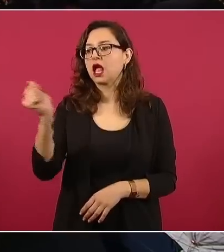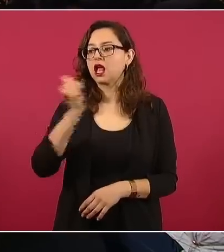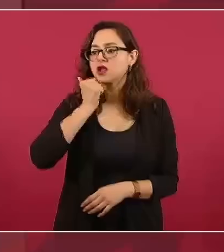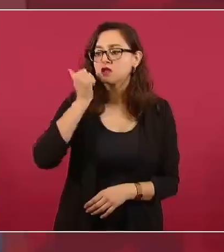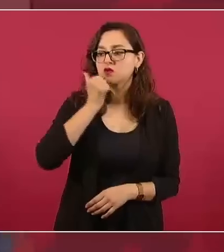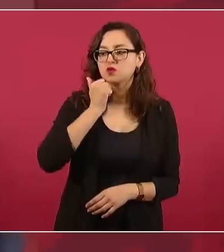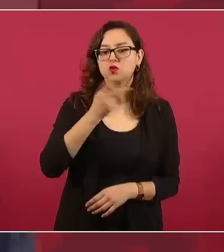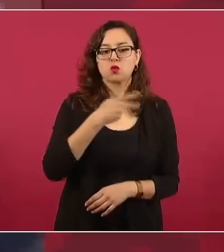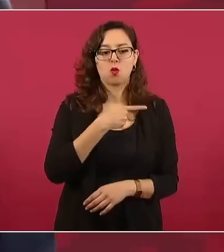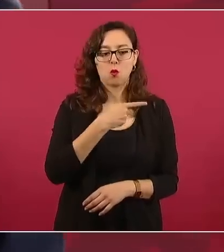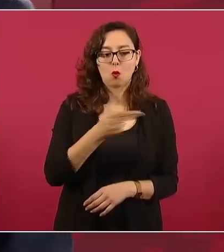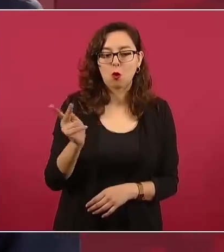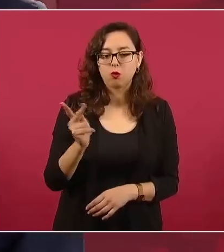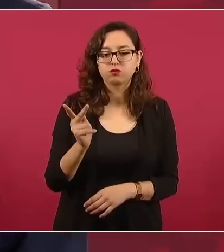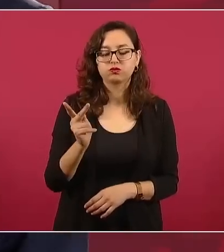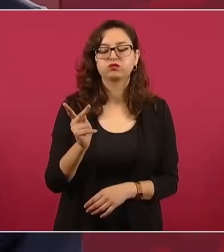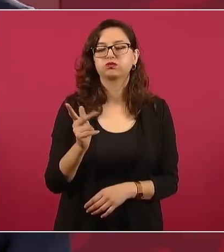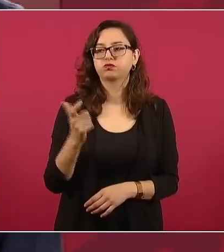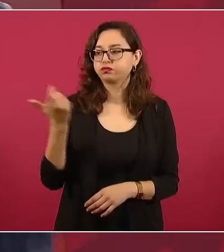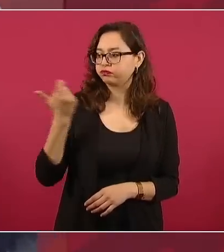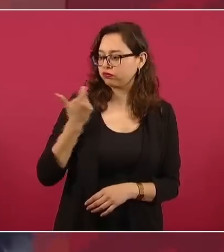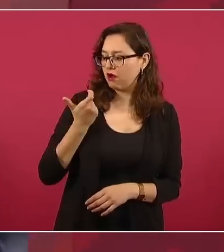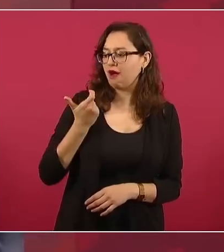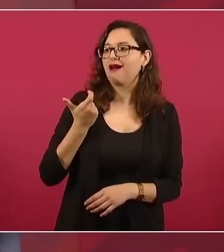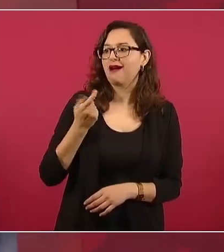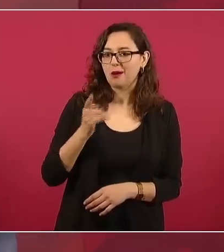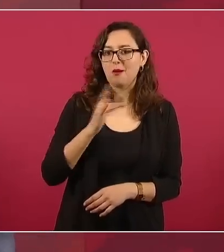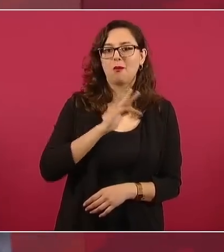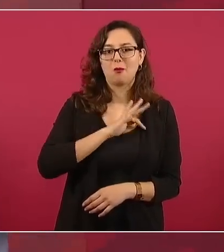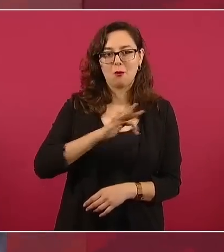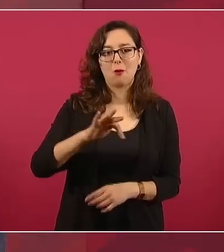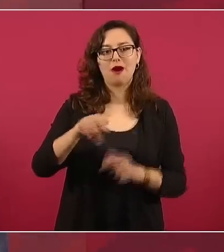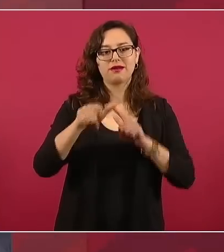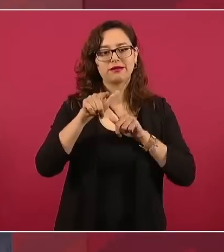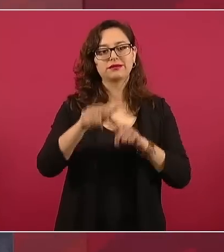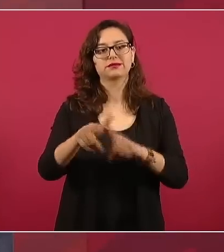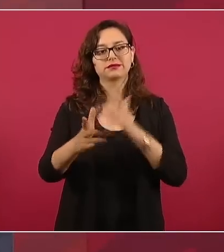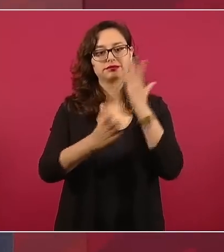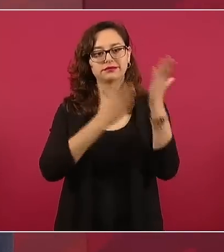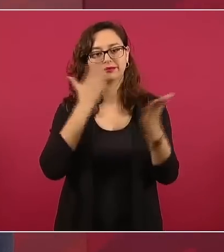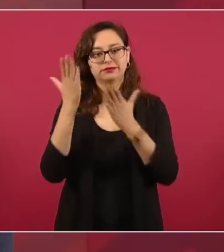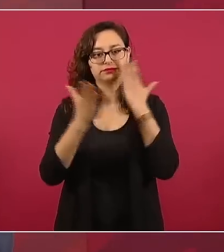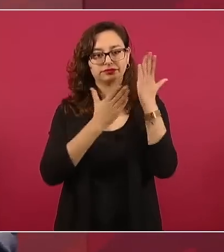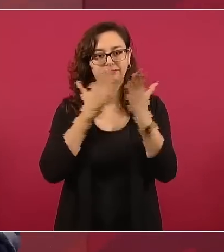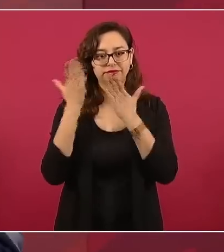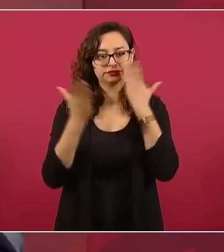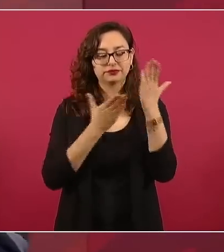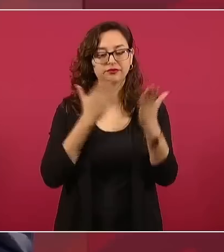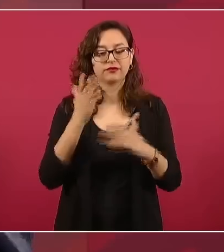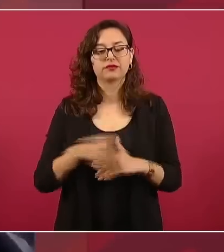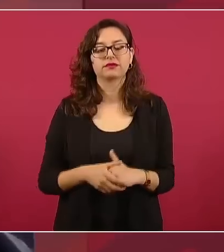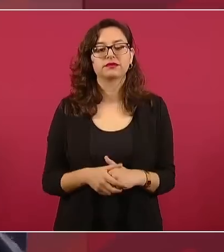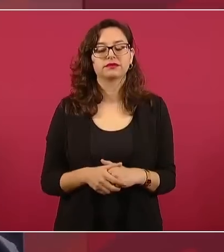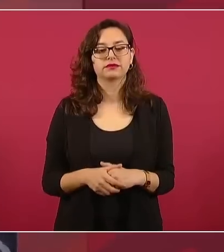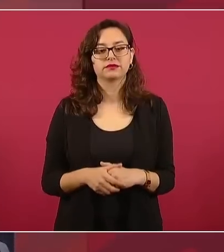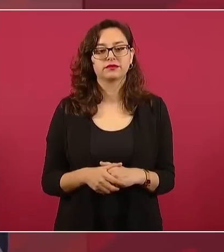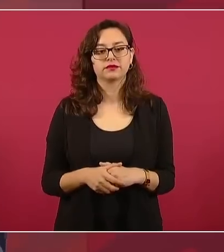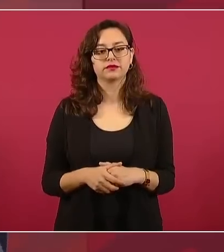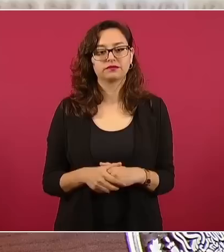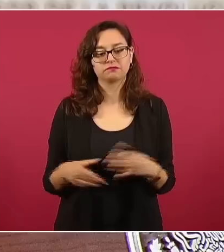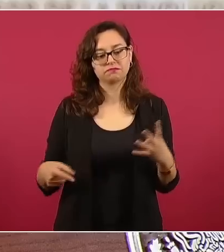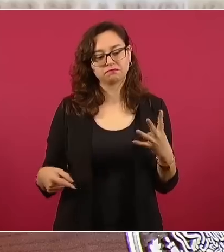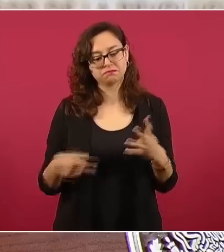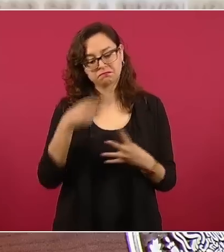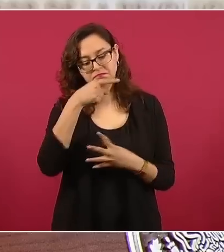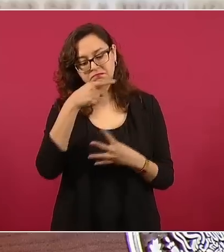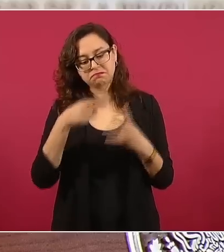de escasos recursos económicos puedan seguir estudiando. Todo esto nos ha